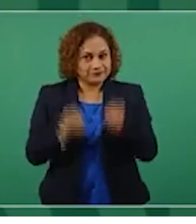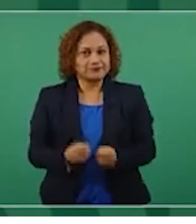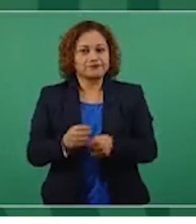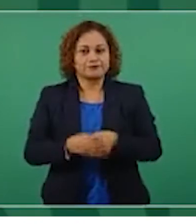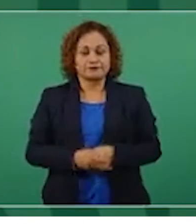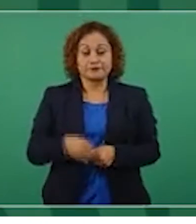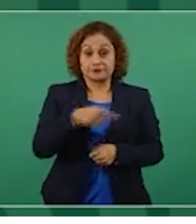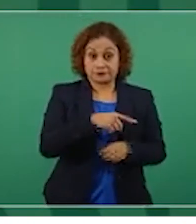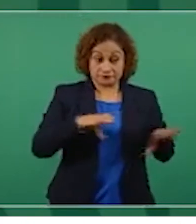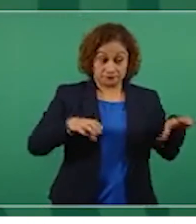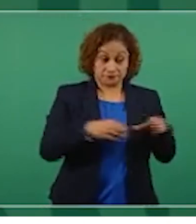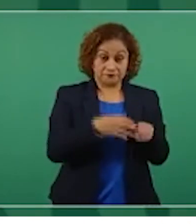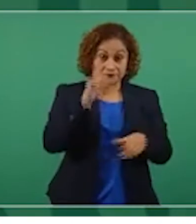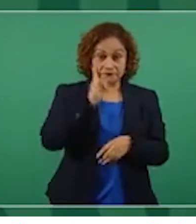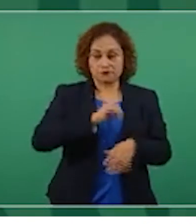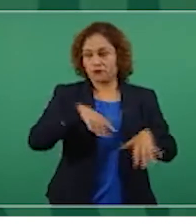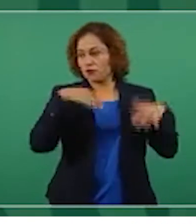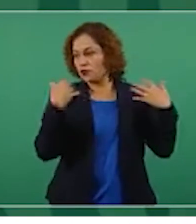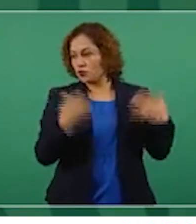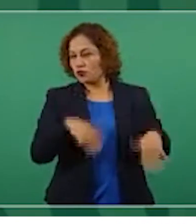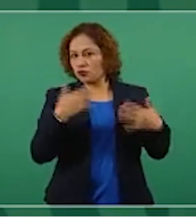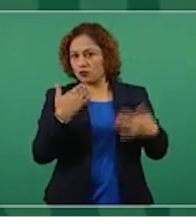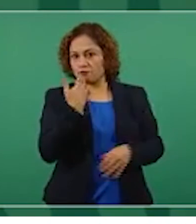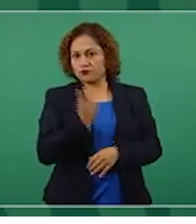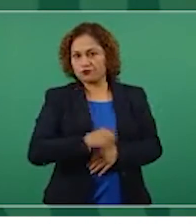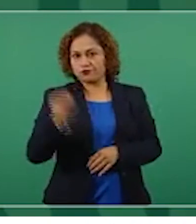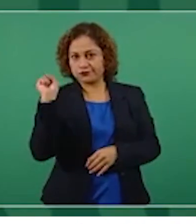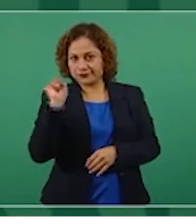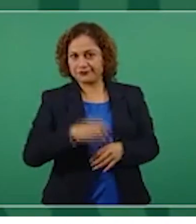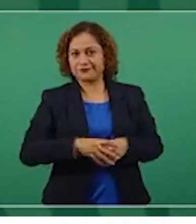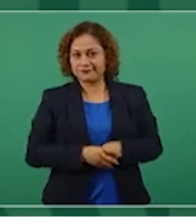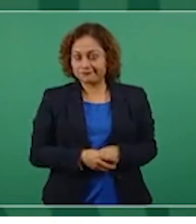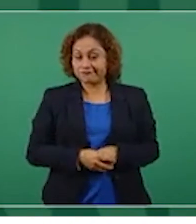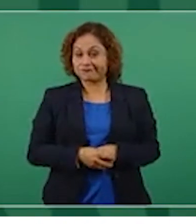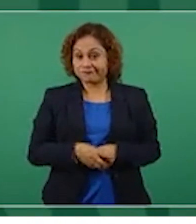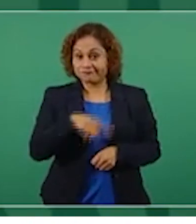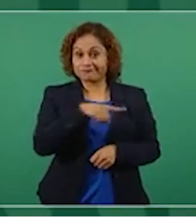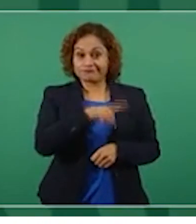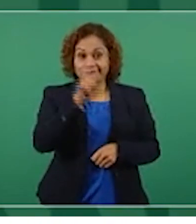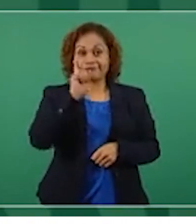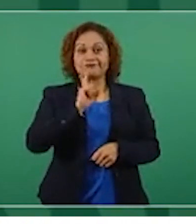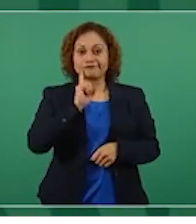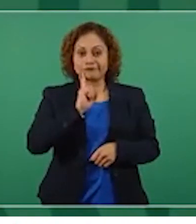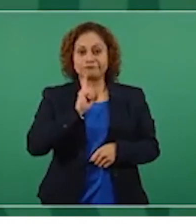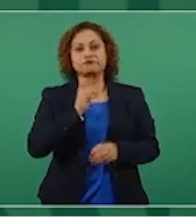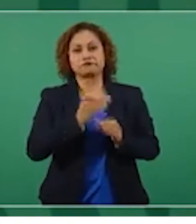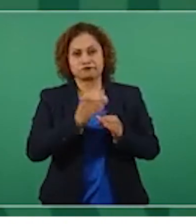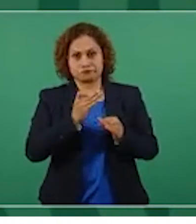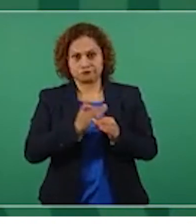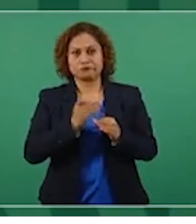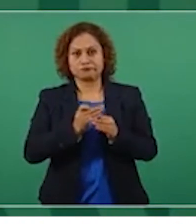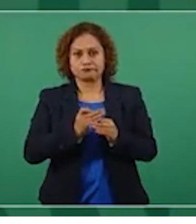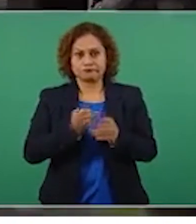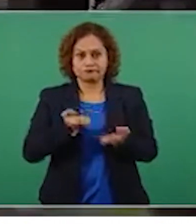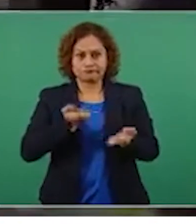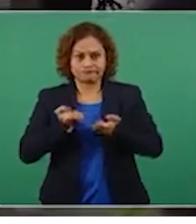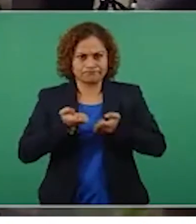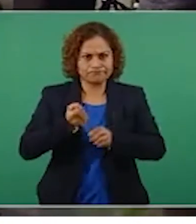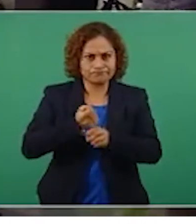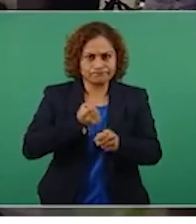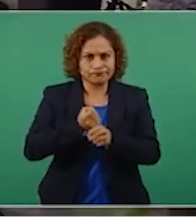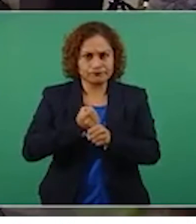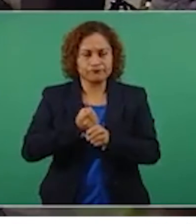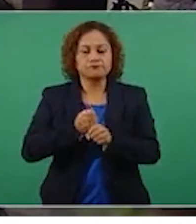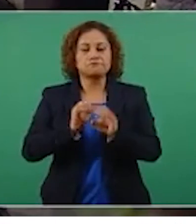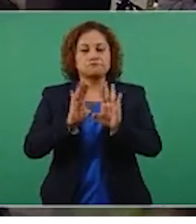softball es muy bueno de las mujeres que están entrenando. Entonces, vamos a ver cómo le